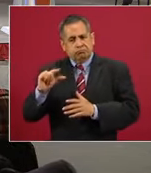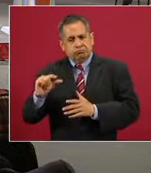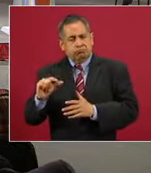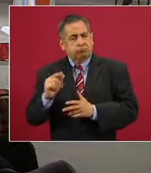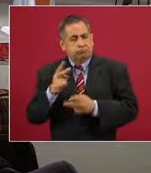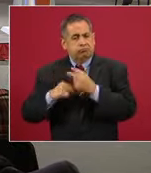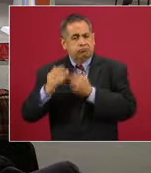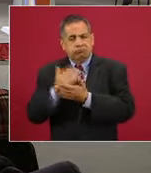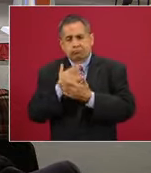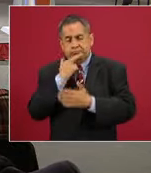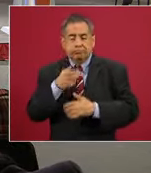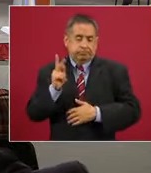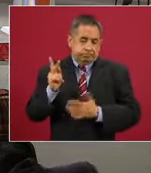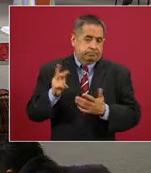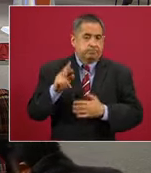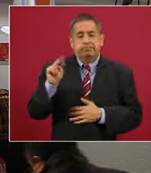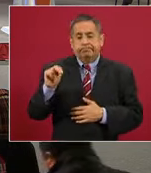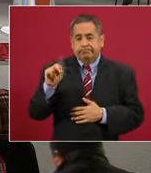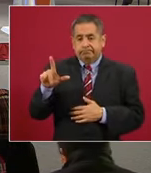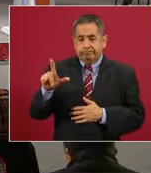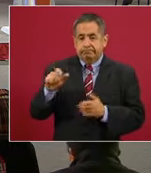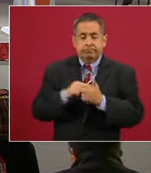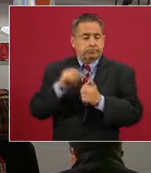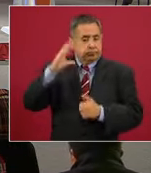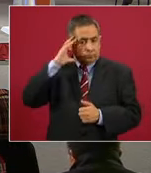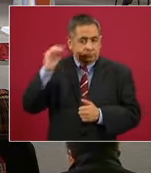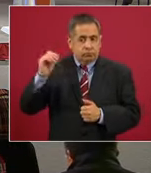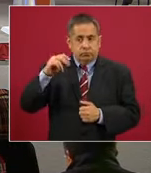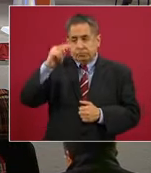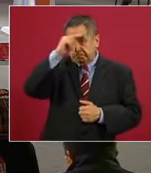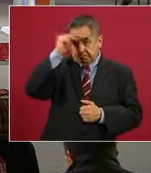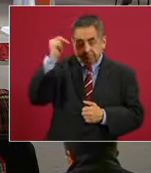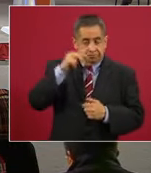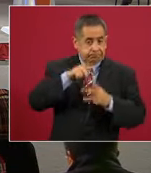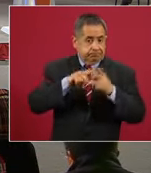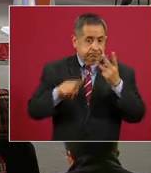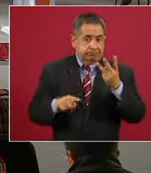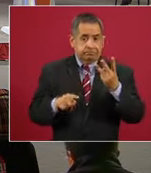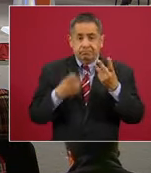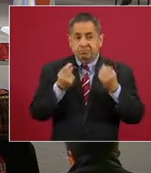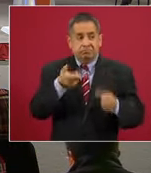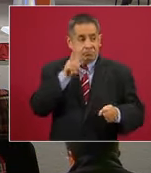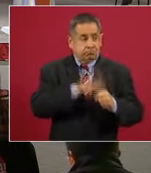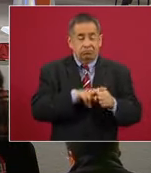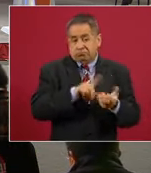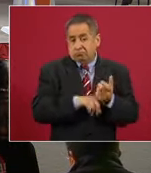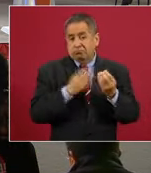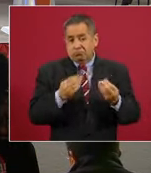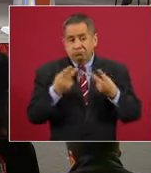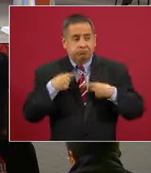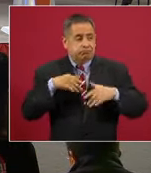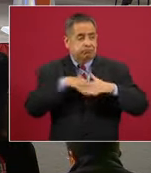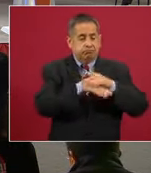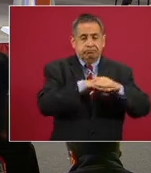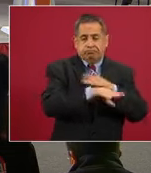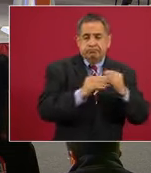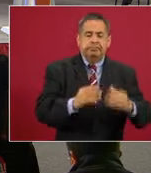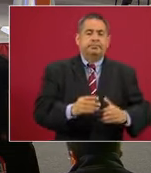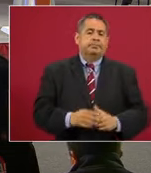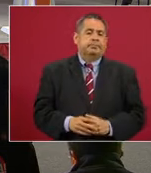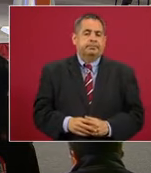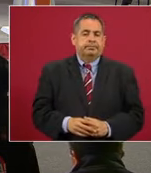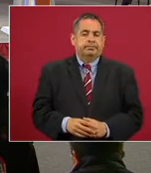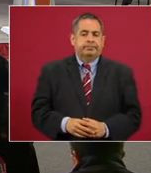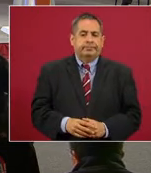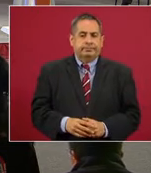reduzcan los casos. Pero Nuevo León, junto con Colima y Nayarit, también alta ocupación hospitalaria o las más altas. La siguiente.